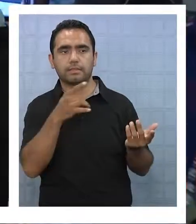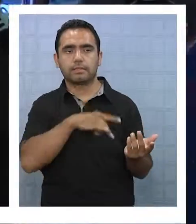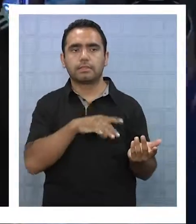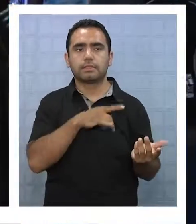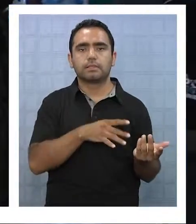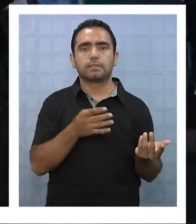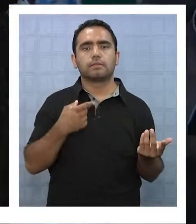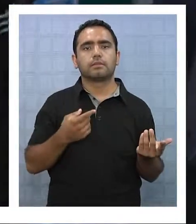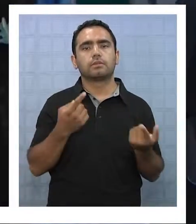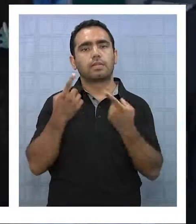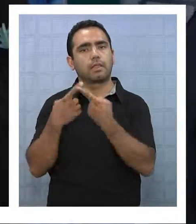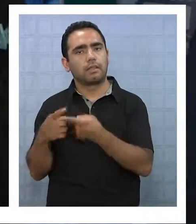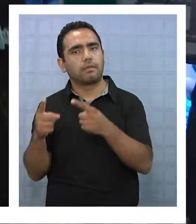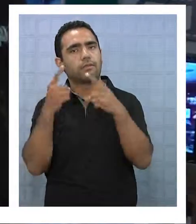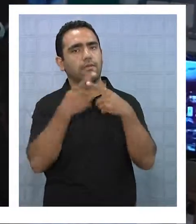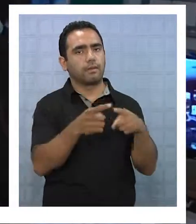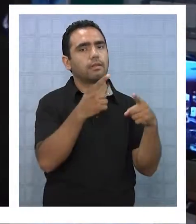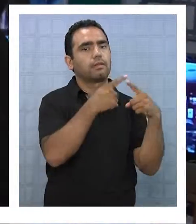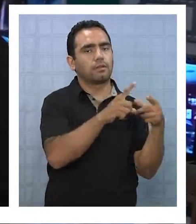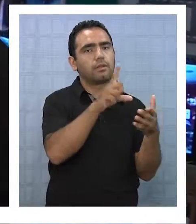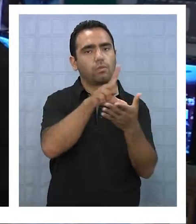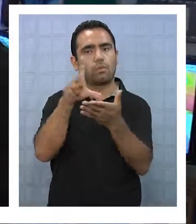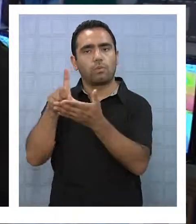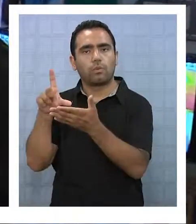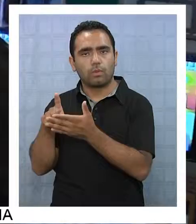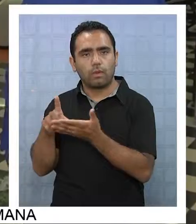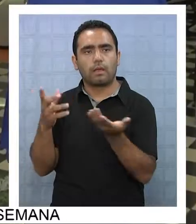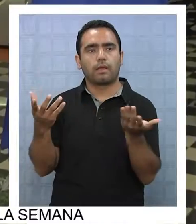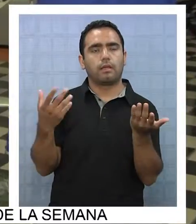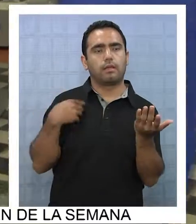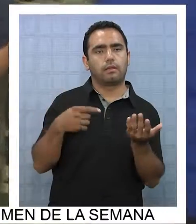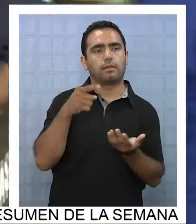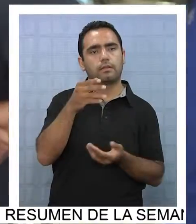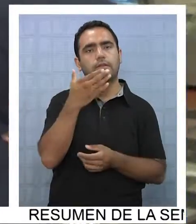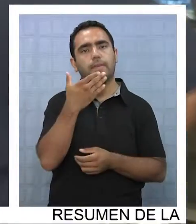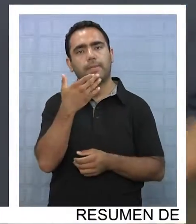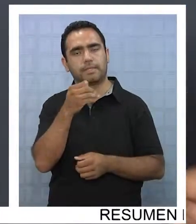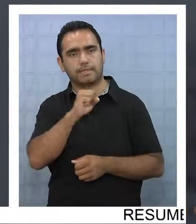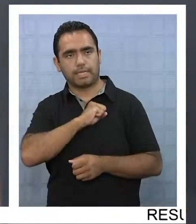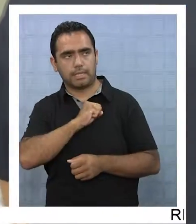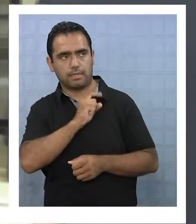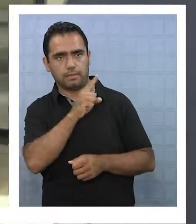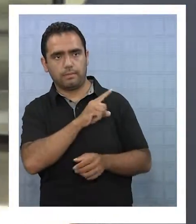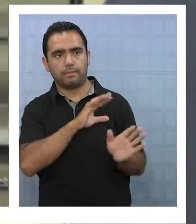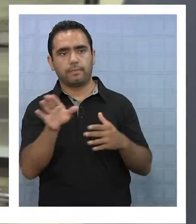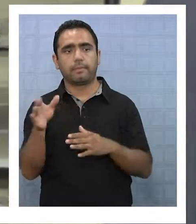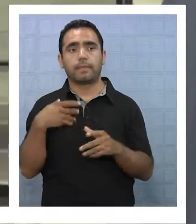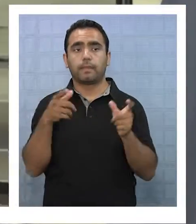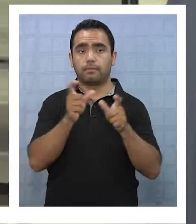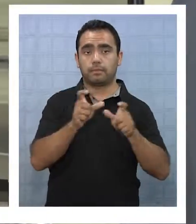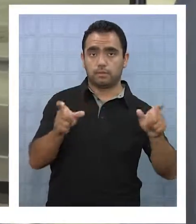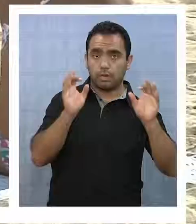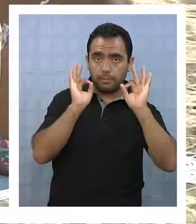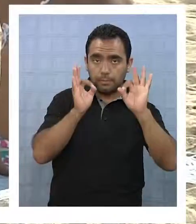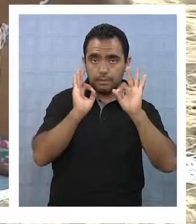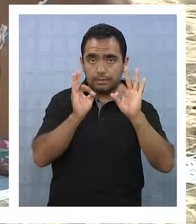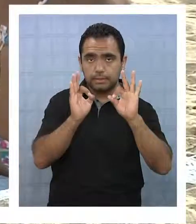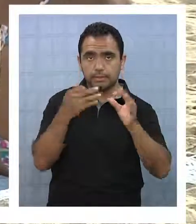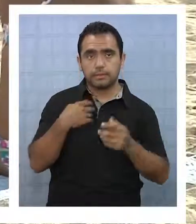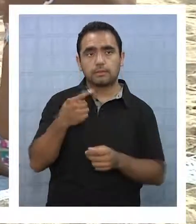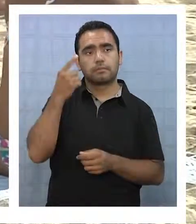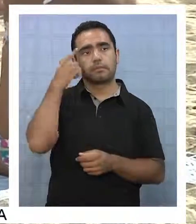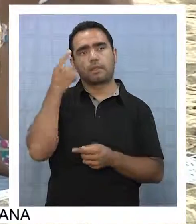de distintos lugares de Chile, de distintas otras ciudades de regiones como también de Santiago. Ambos especialistas coinciden en la amplia